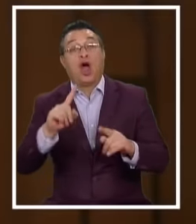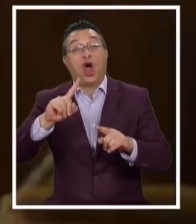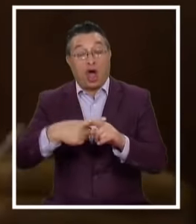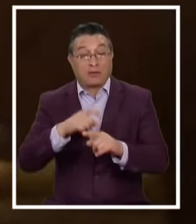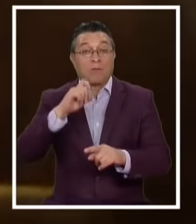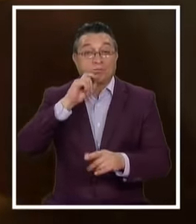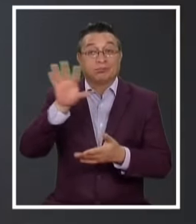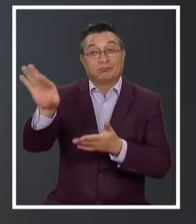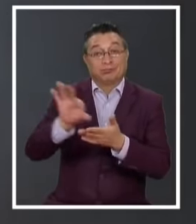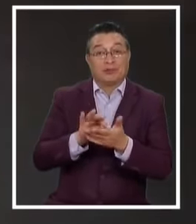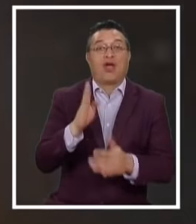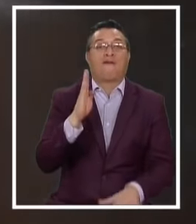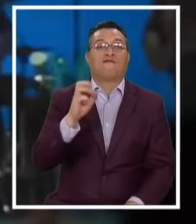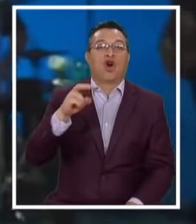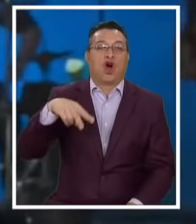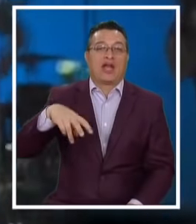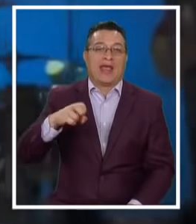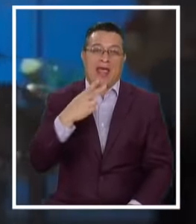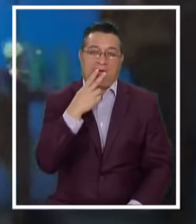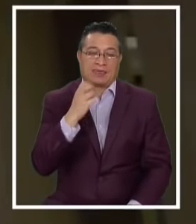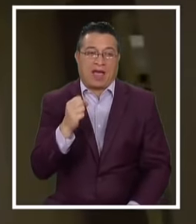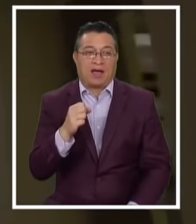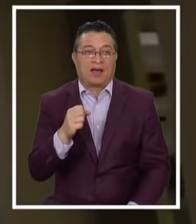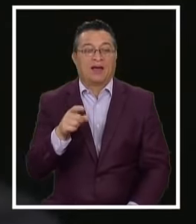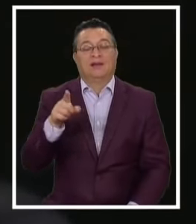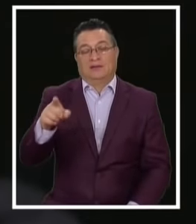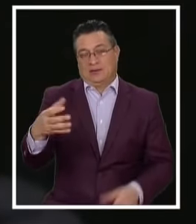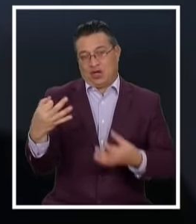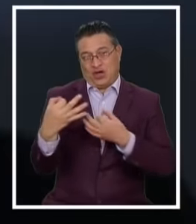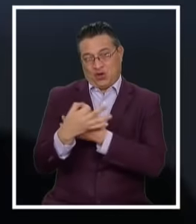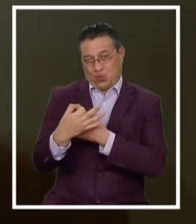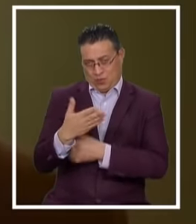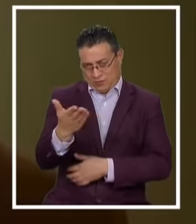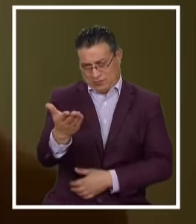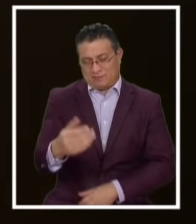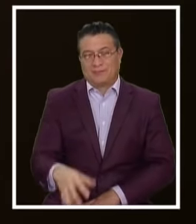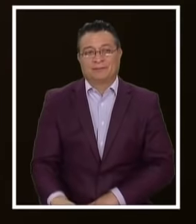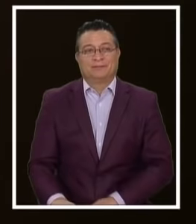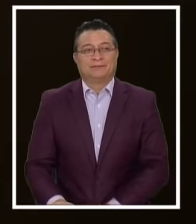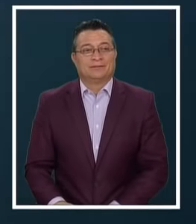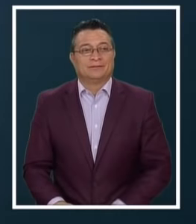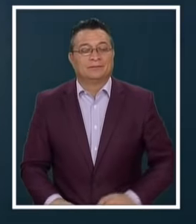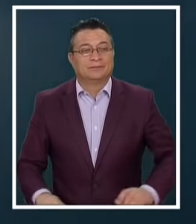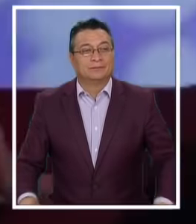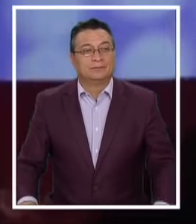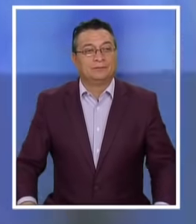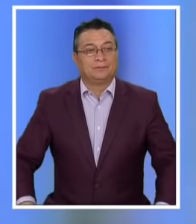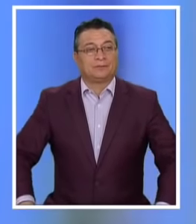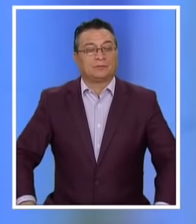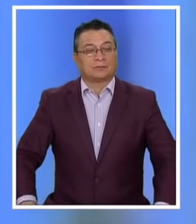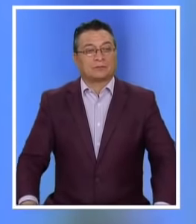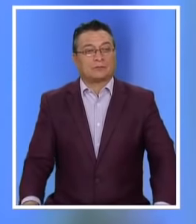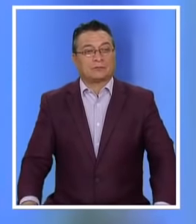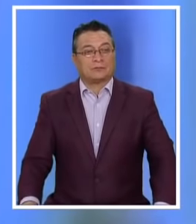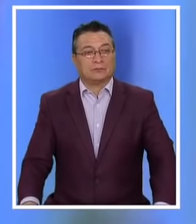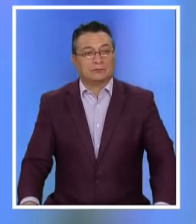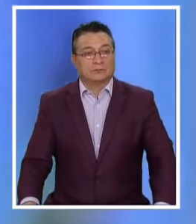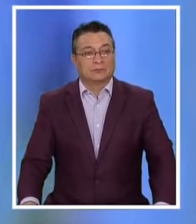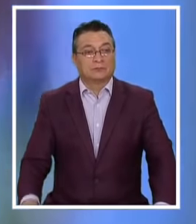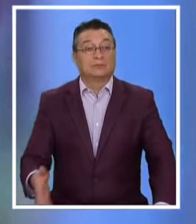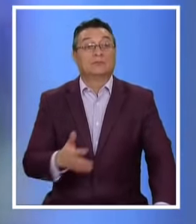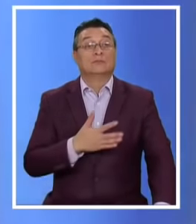nuevamente Por Diego Boneta Carolina Gutiérrez Nos cuenta más Yo no te